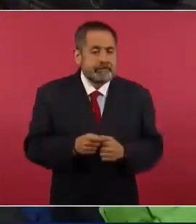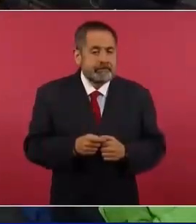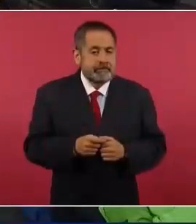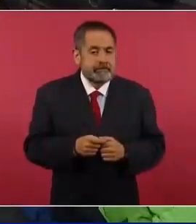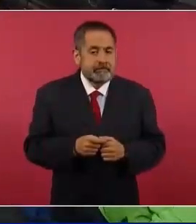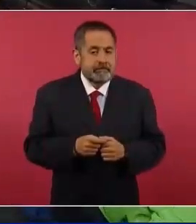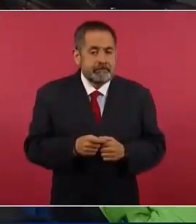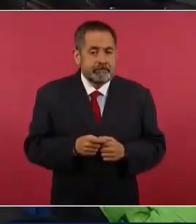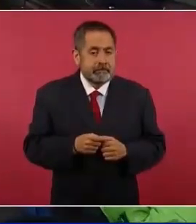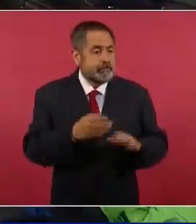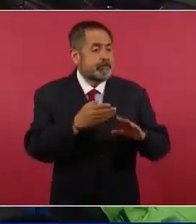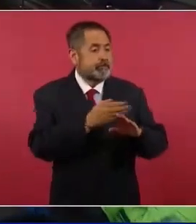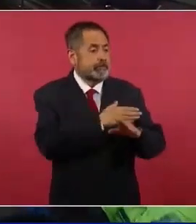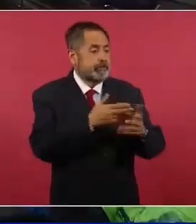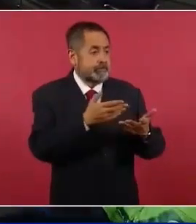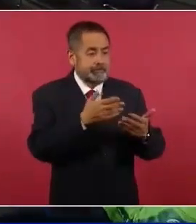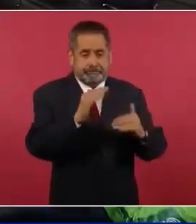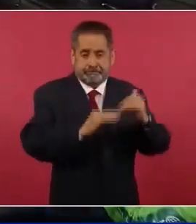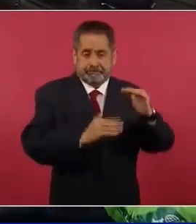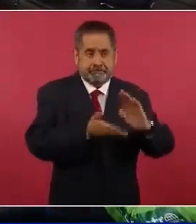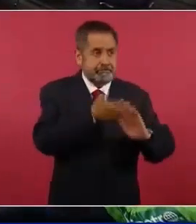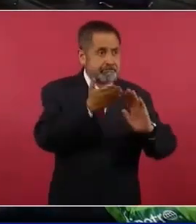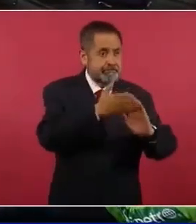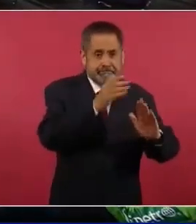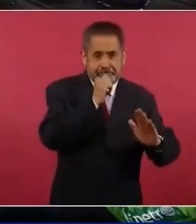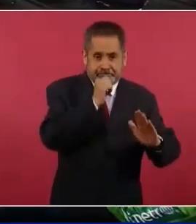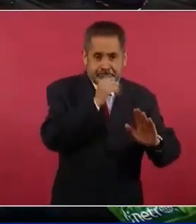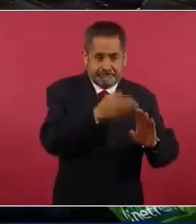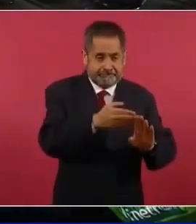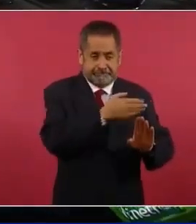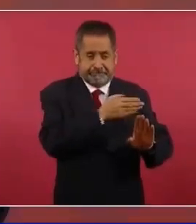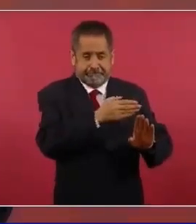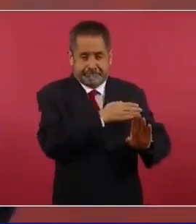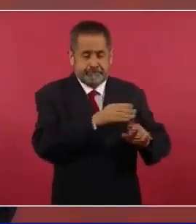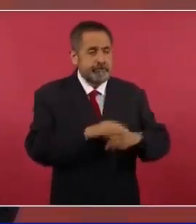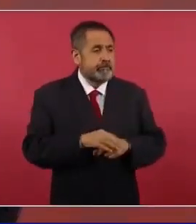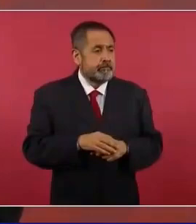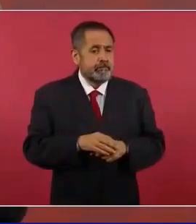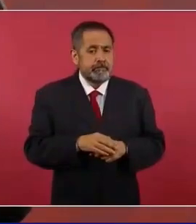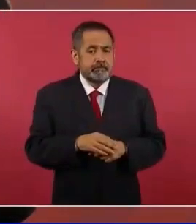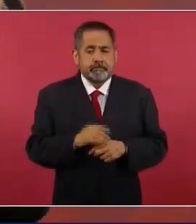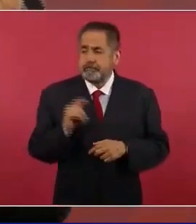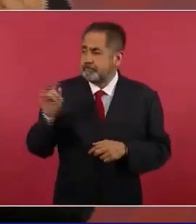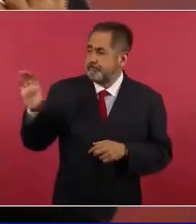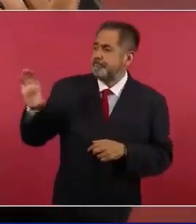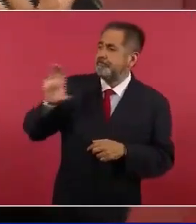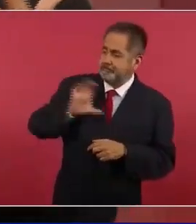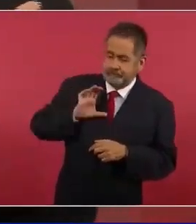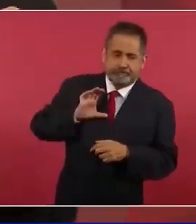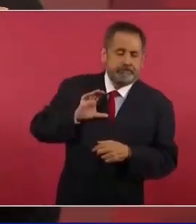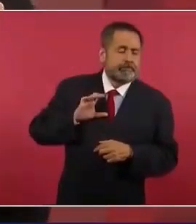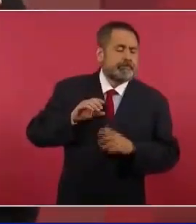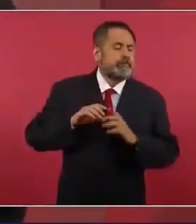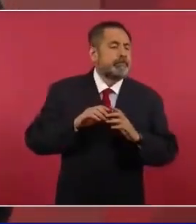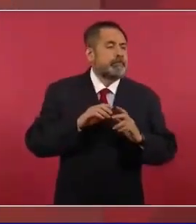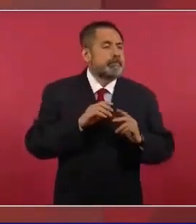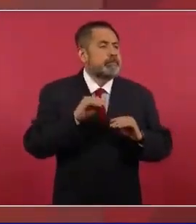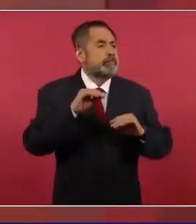antes de que empiecen a construir su planta les empiezan a